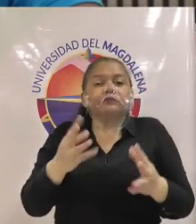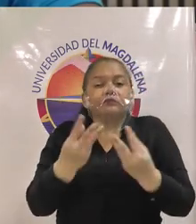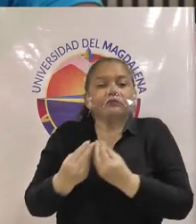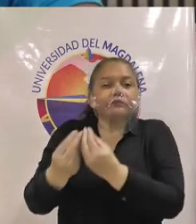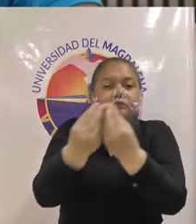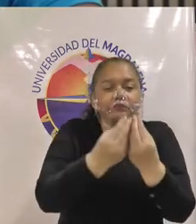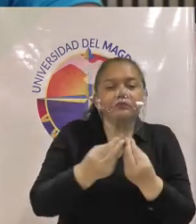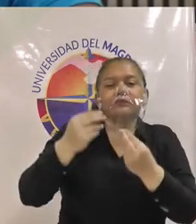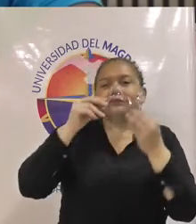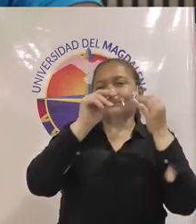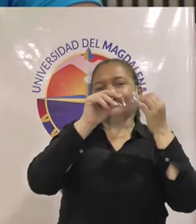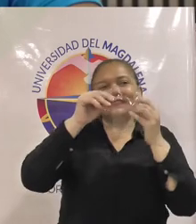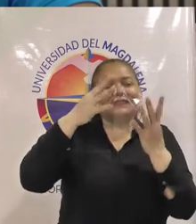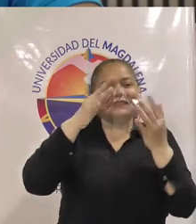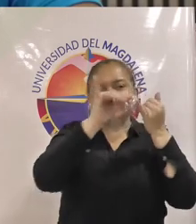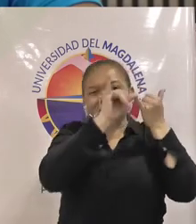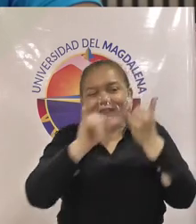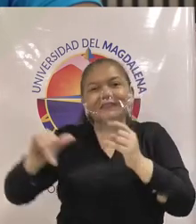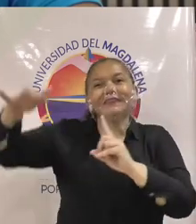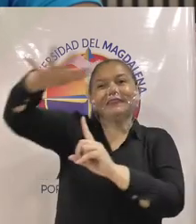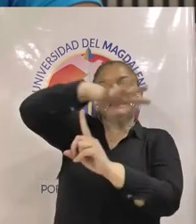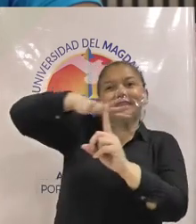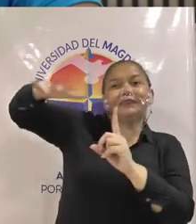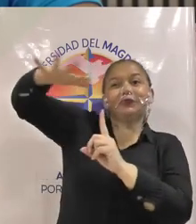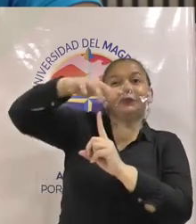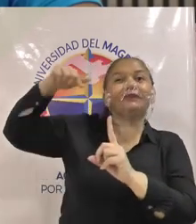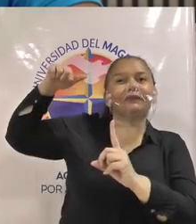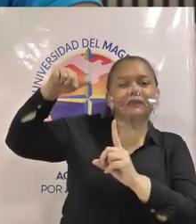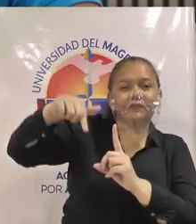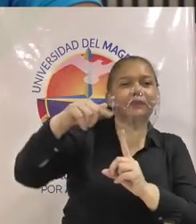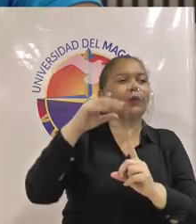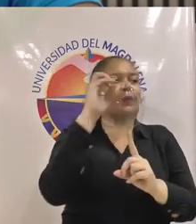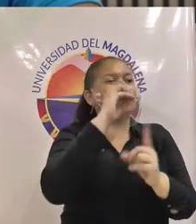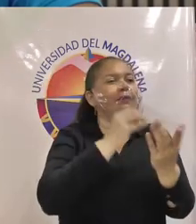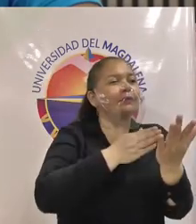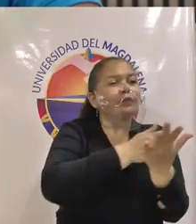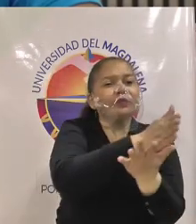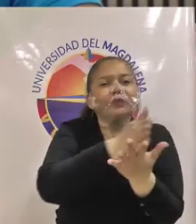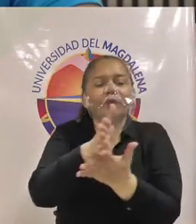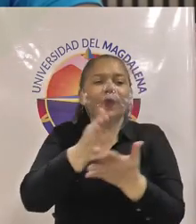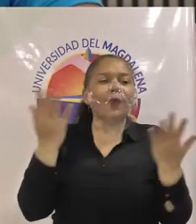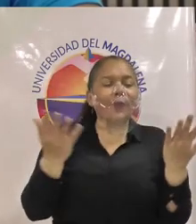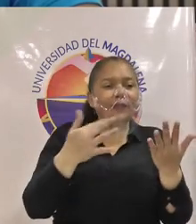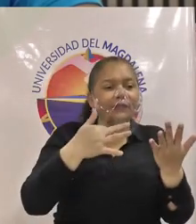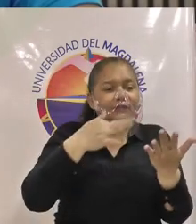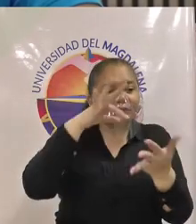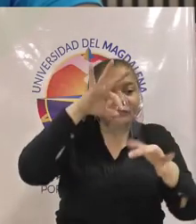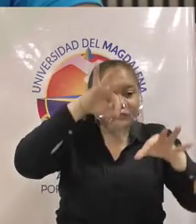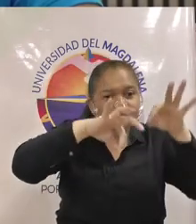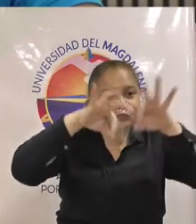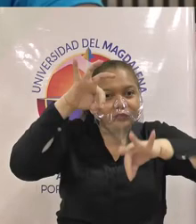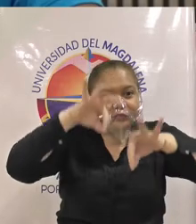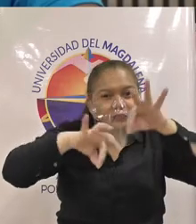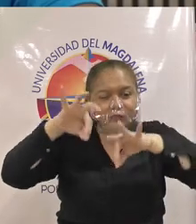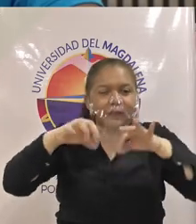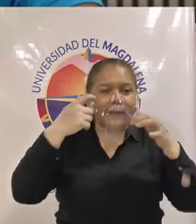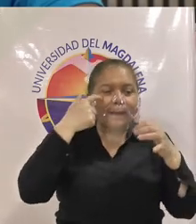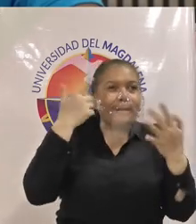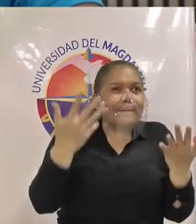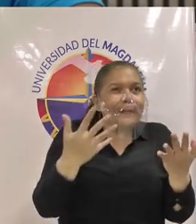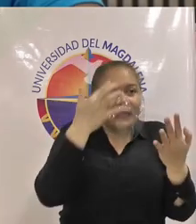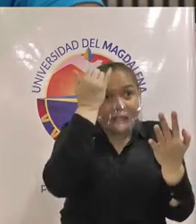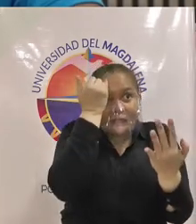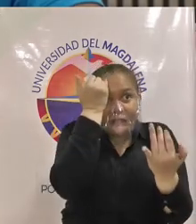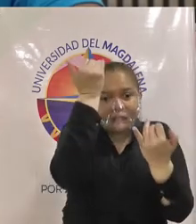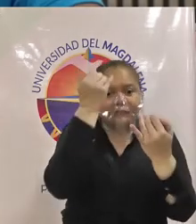programa de ingeniería ambiental con los estudiantes del programa de ingeniería electrónica desarrollen unos paneles solares